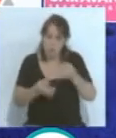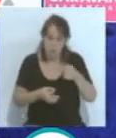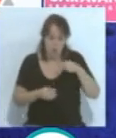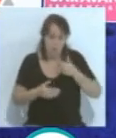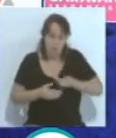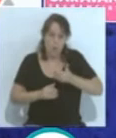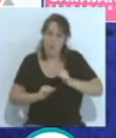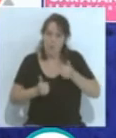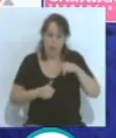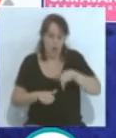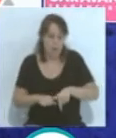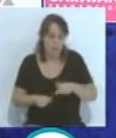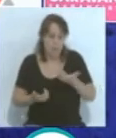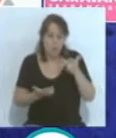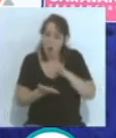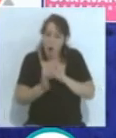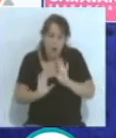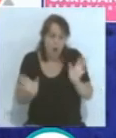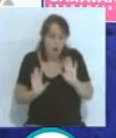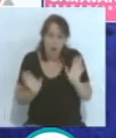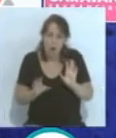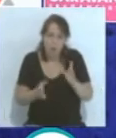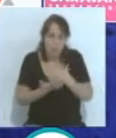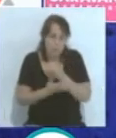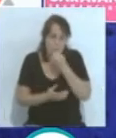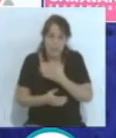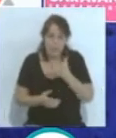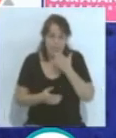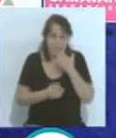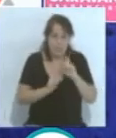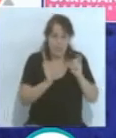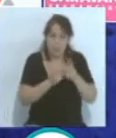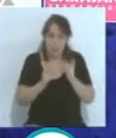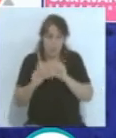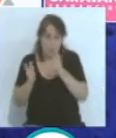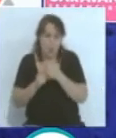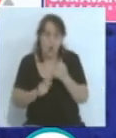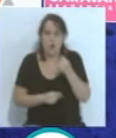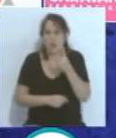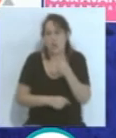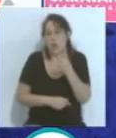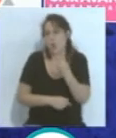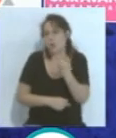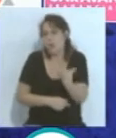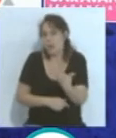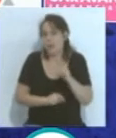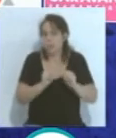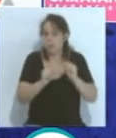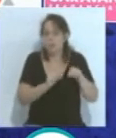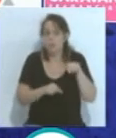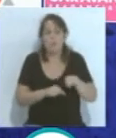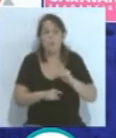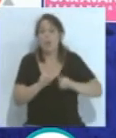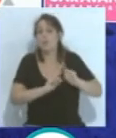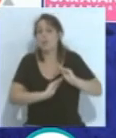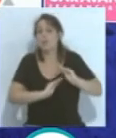ocurre absolutamente nada. Si surge un equipo que tenga tres o cuatro infectados o cinco, esto es una negligencia de ese equipo. Eso es